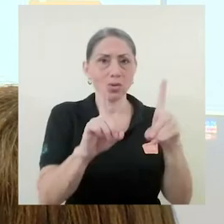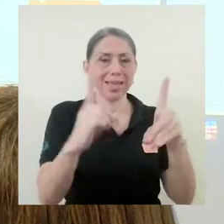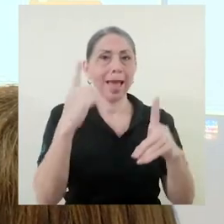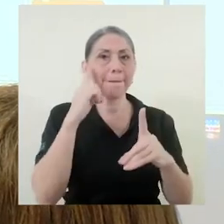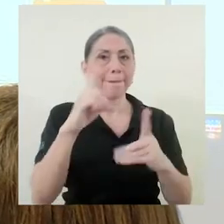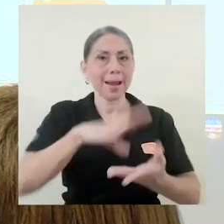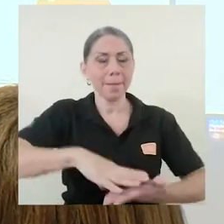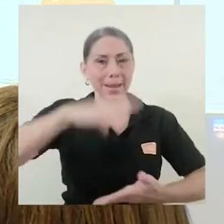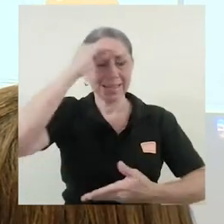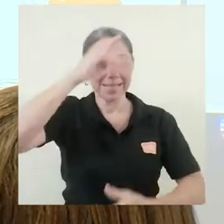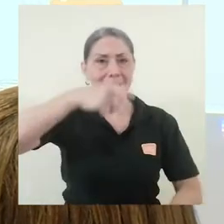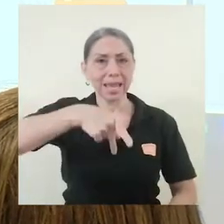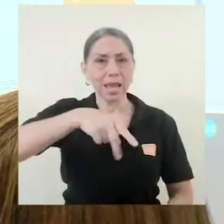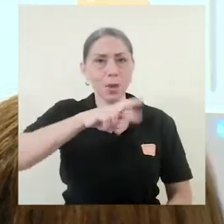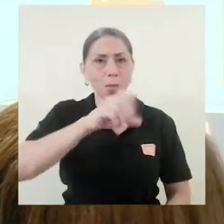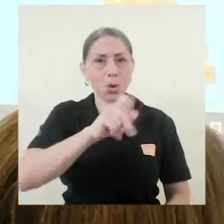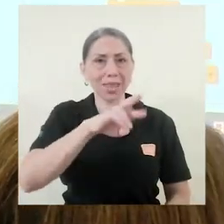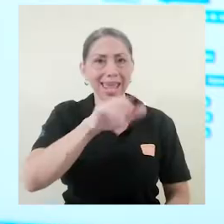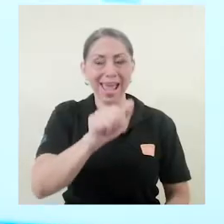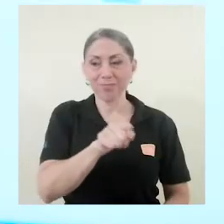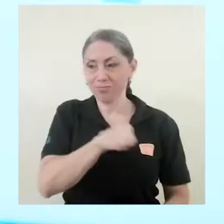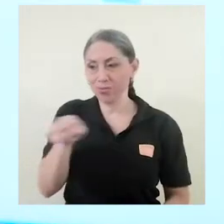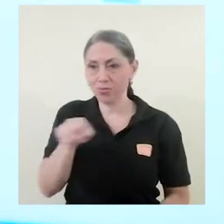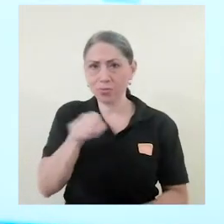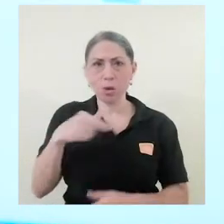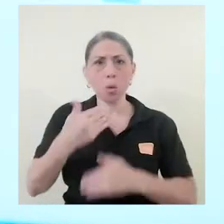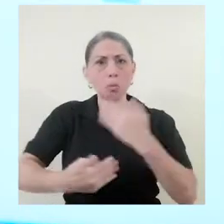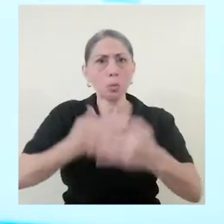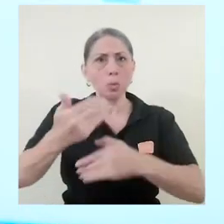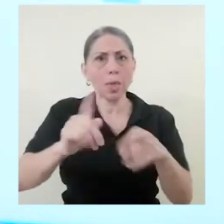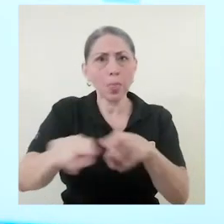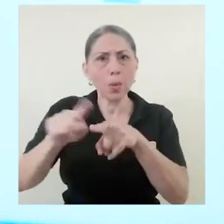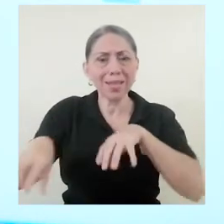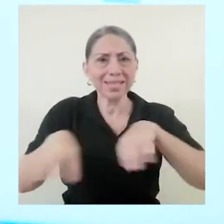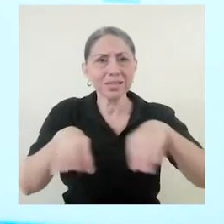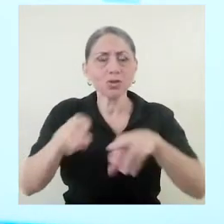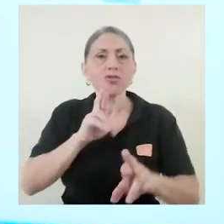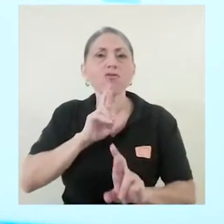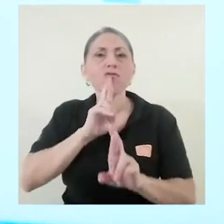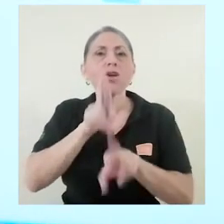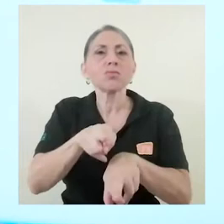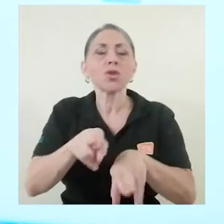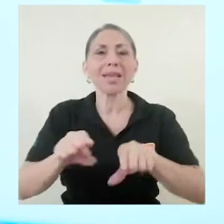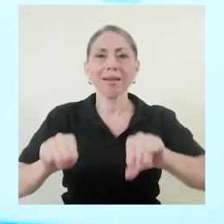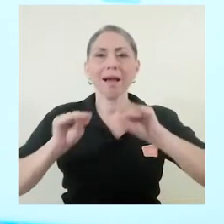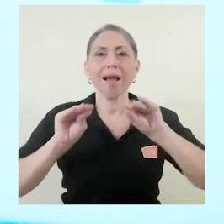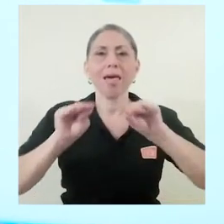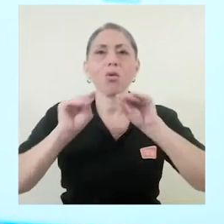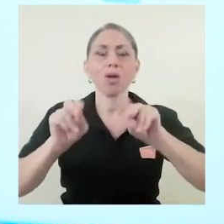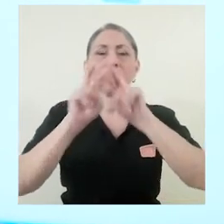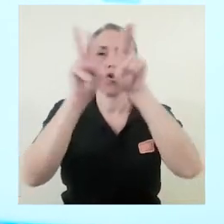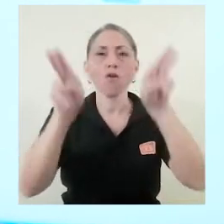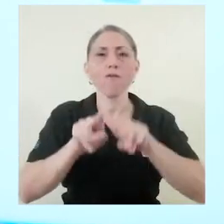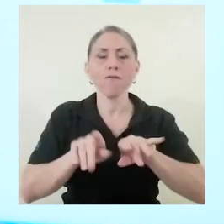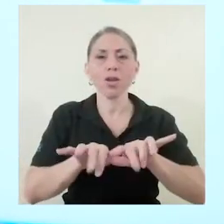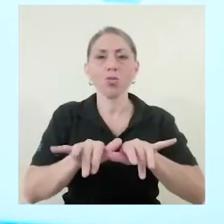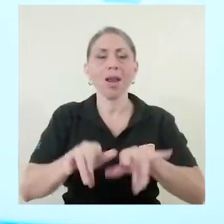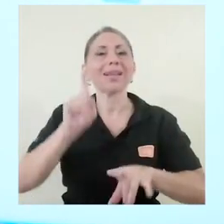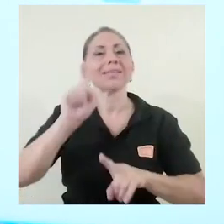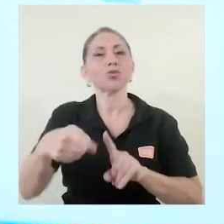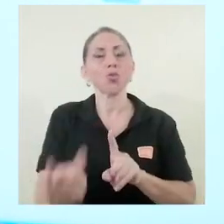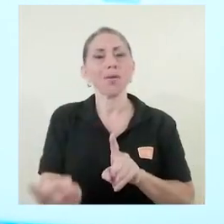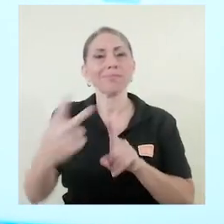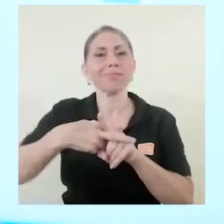Educativas para el Aprendizaje, Protea, ha venido ejecutando varias acciones para responder a la educación virtual que se tuvo que